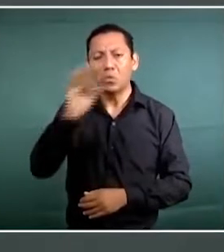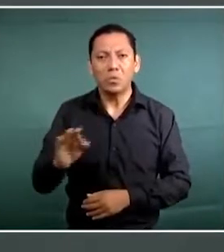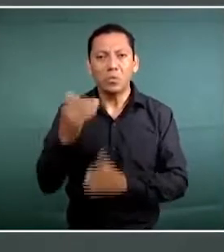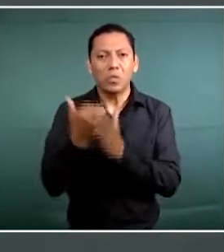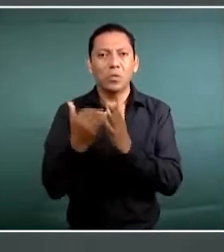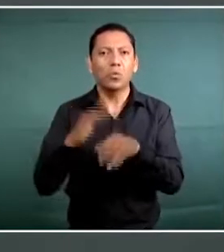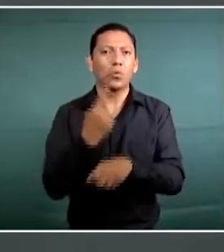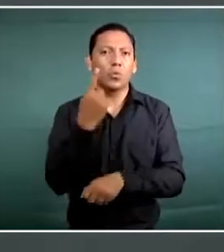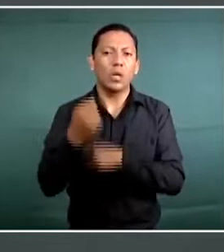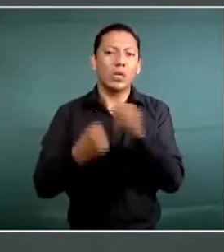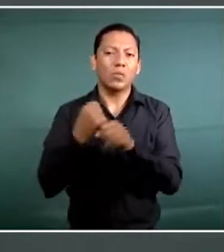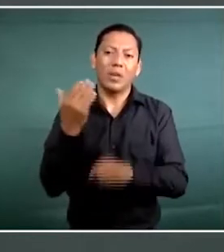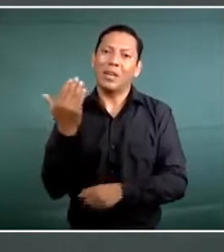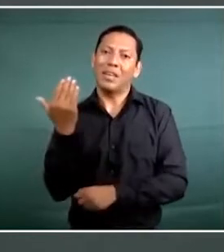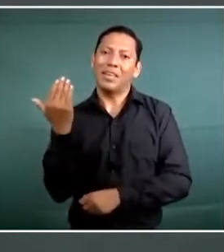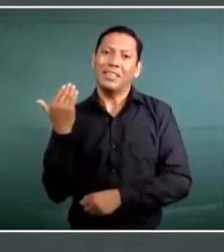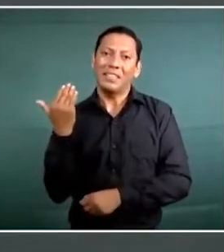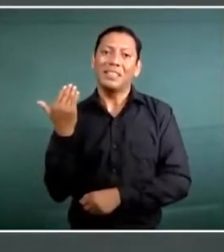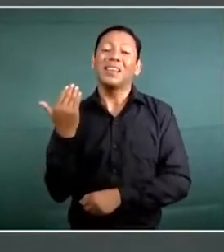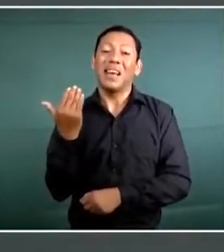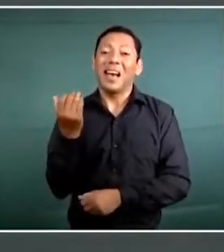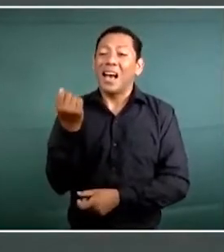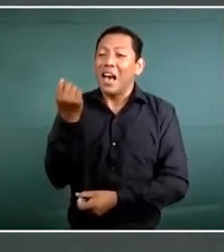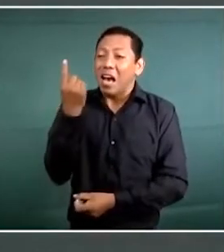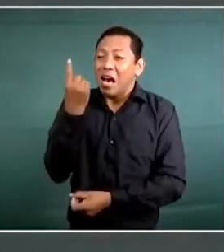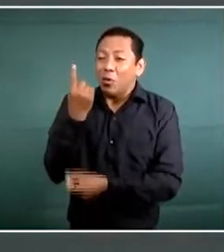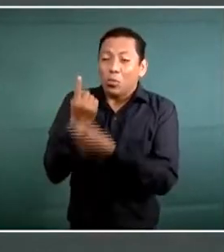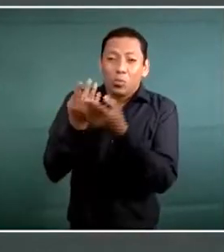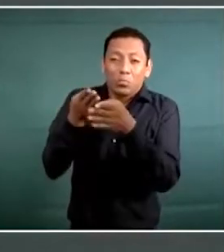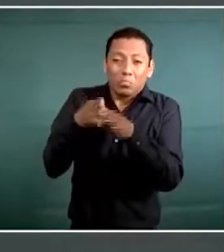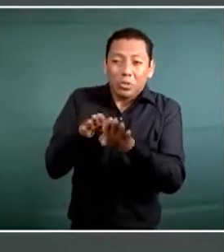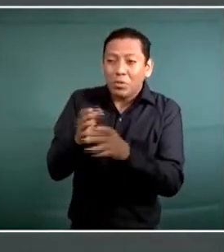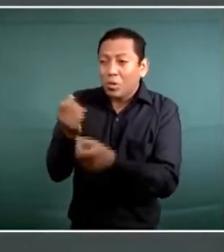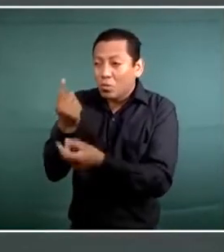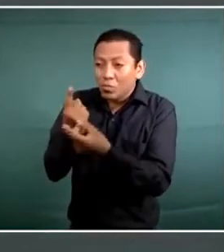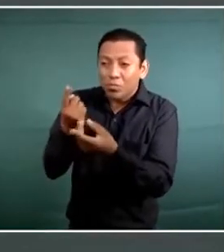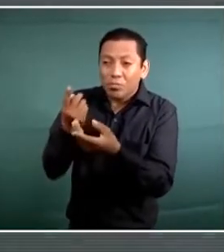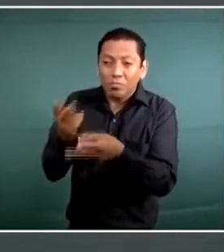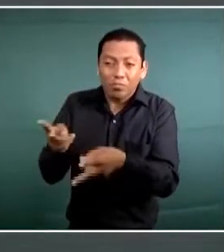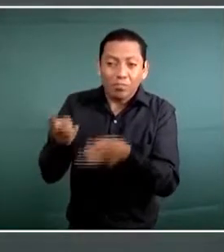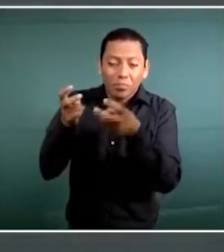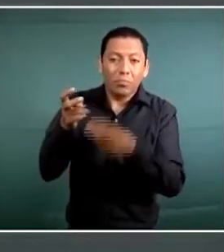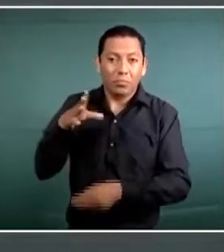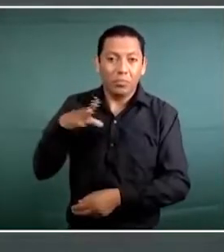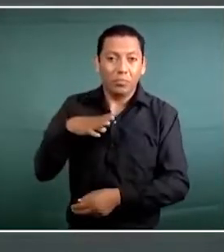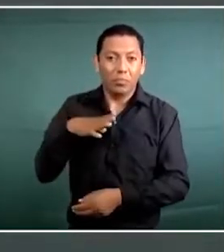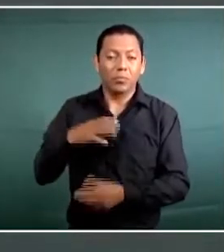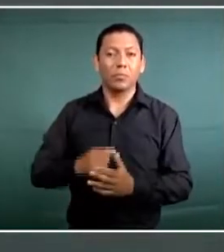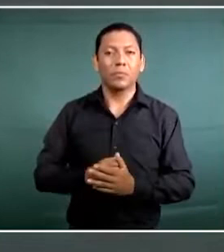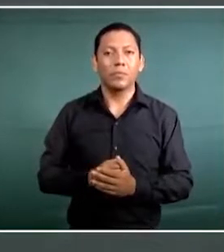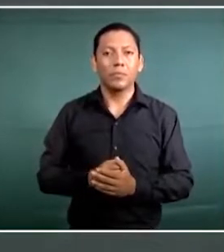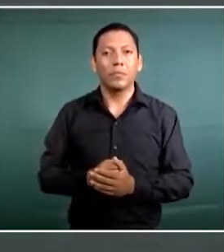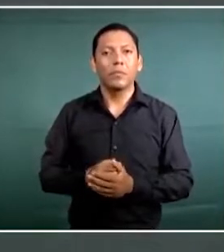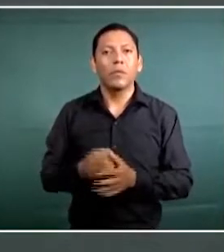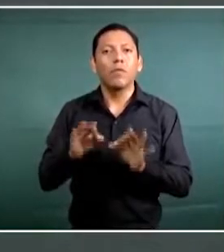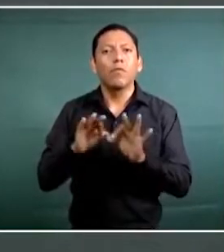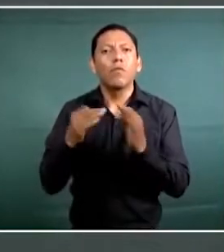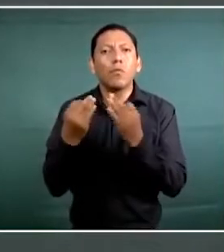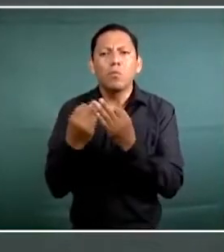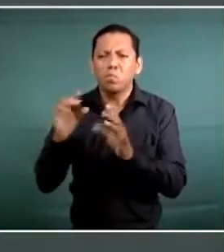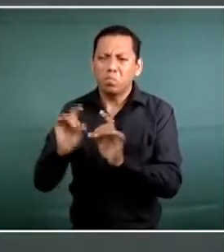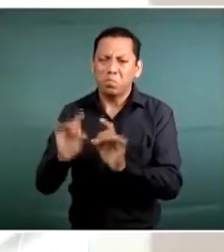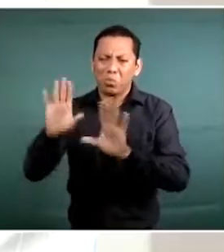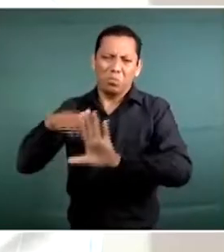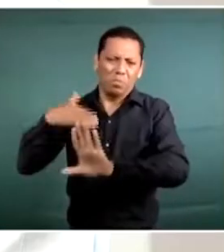año pasado sí tuvimos algunos asaltos, algunas sucursales bancarias. De tal forma que en delitos de alto